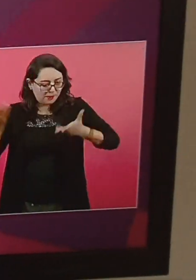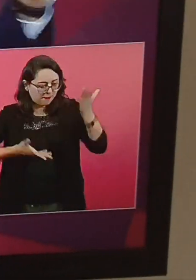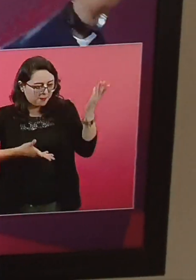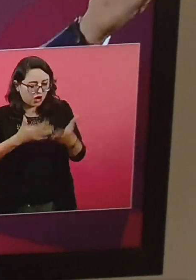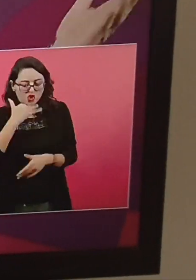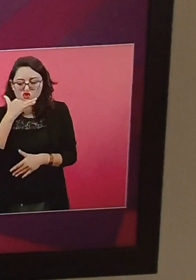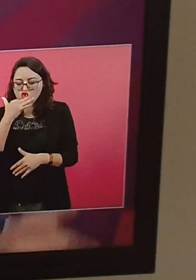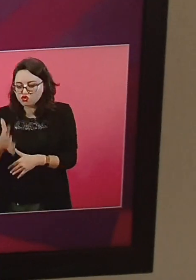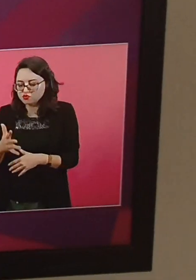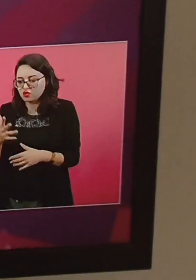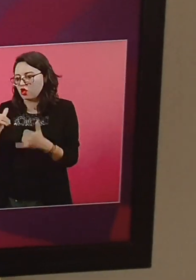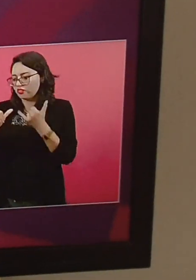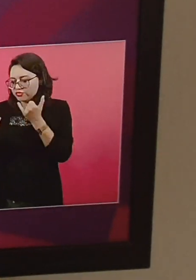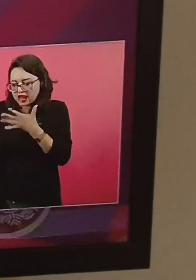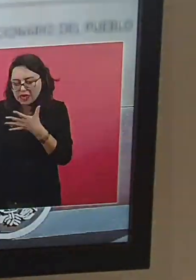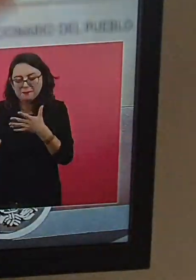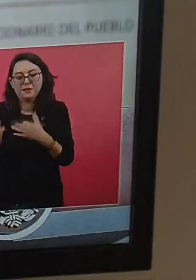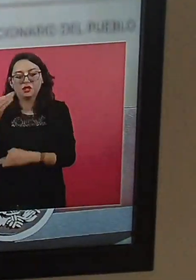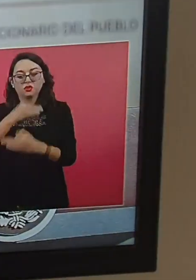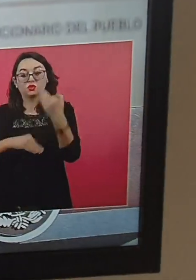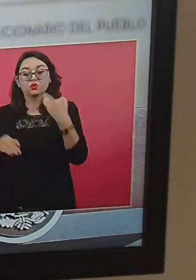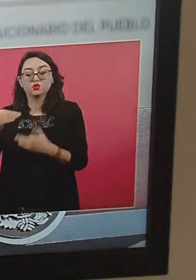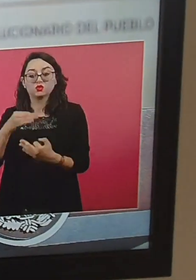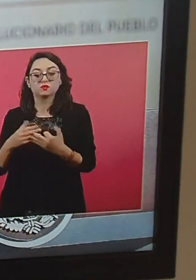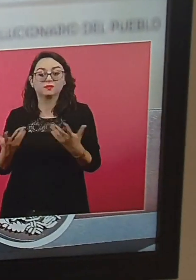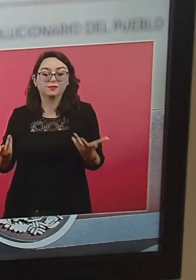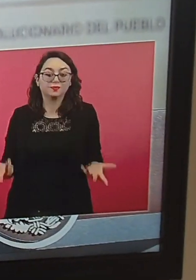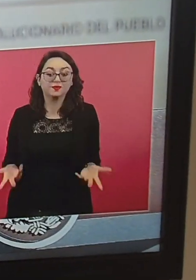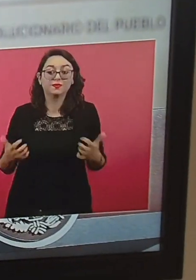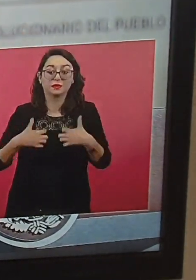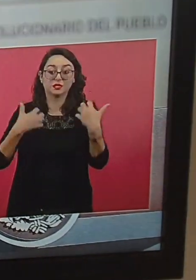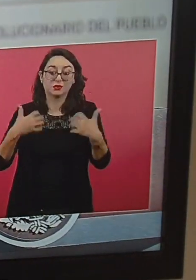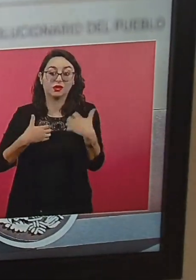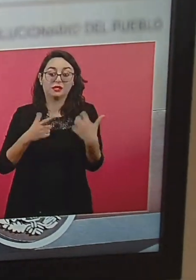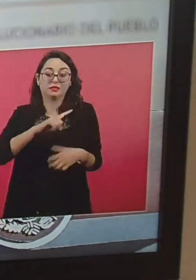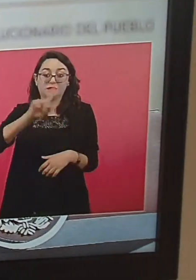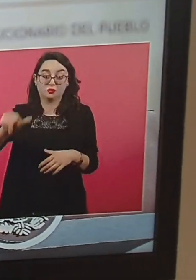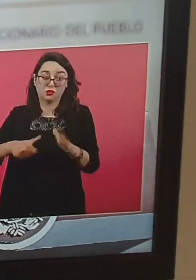corrupción. Luego hasta se enojan cuando los voy a conocer.